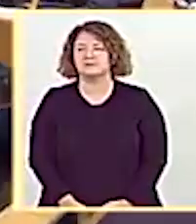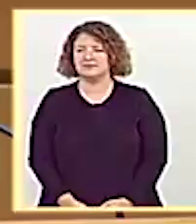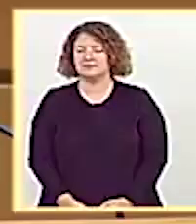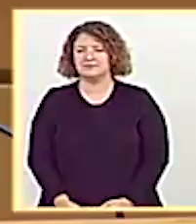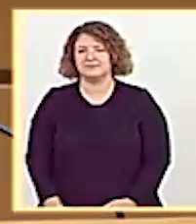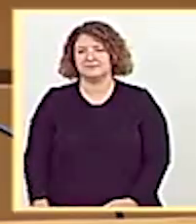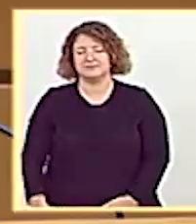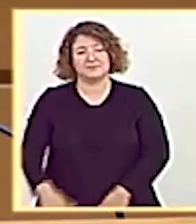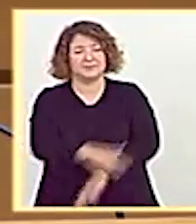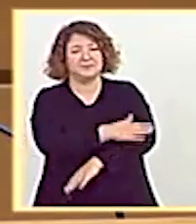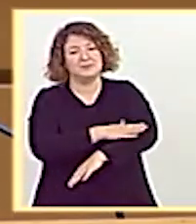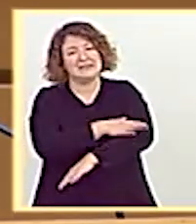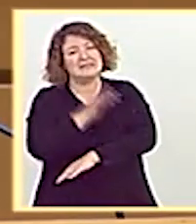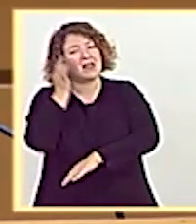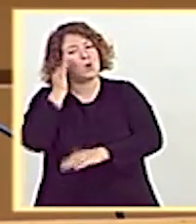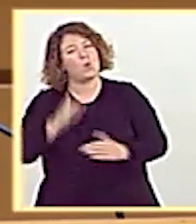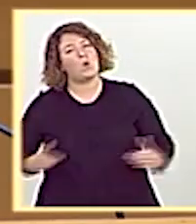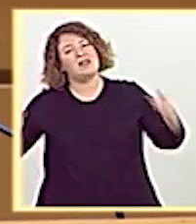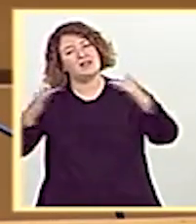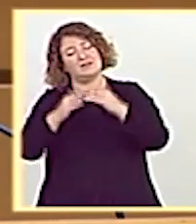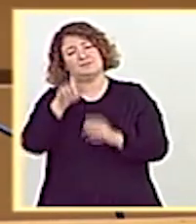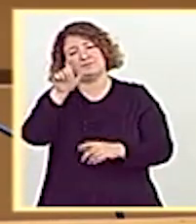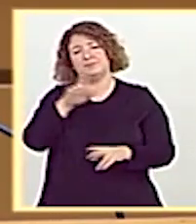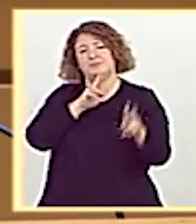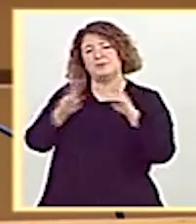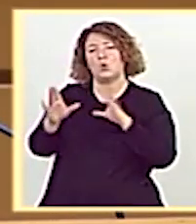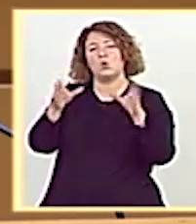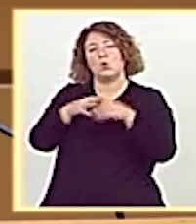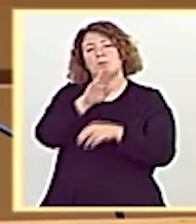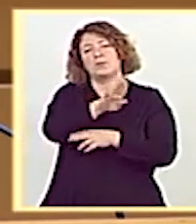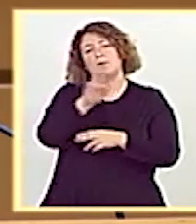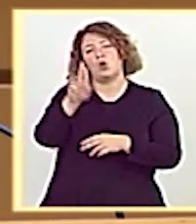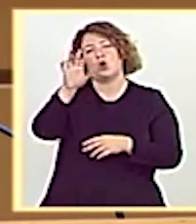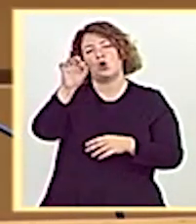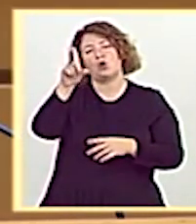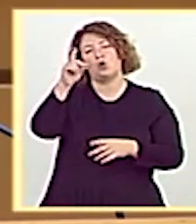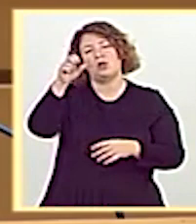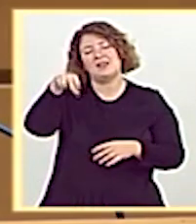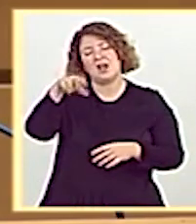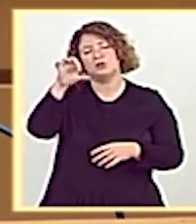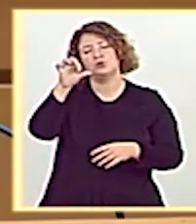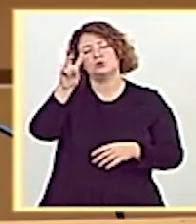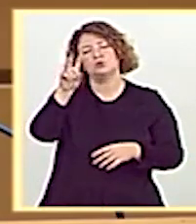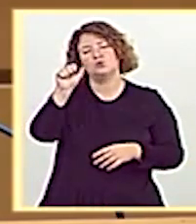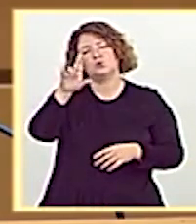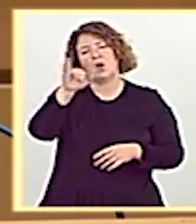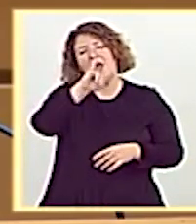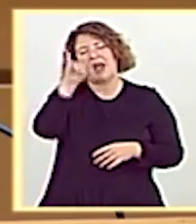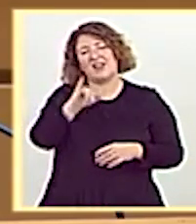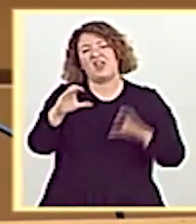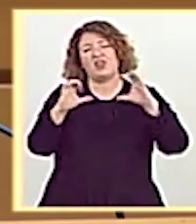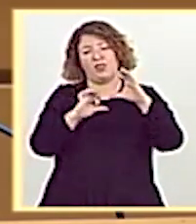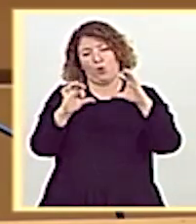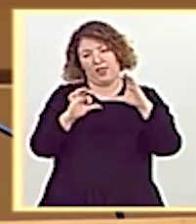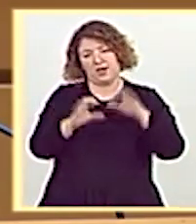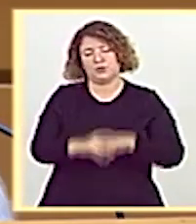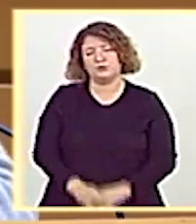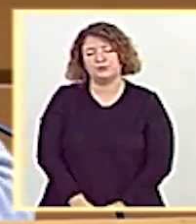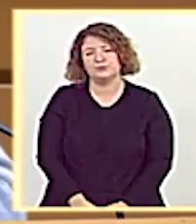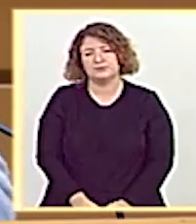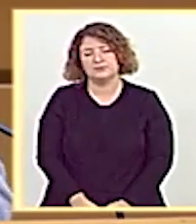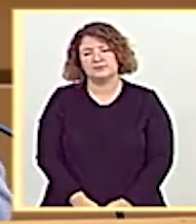Señora ministra de Igualdad, la senadora Roldán Suárez, del Grupo Parlamentario Ciudadanos. Tiene la palabra su señoría.